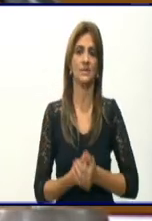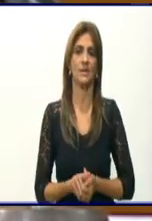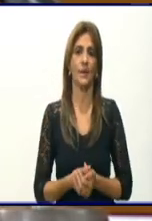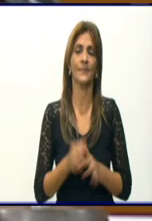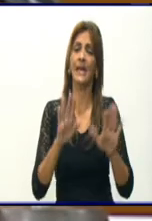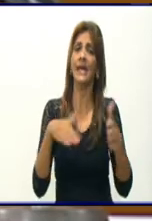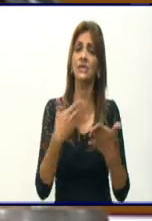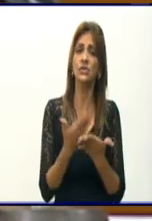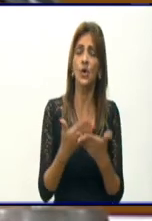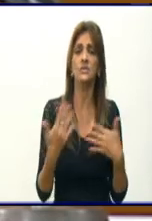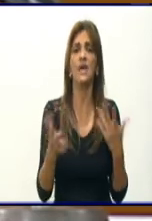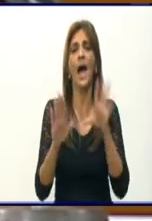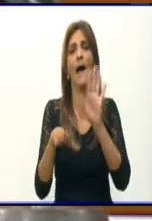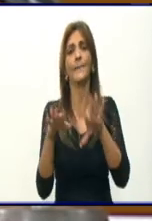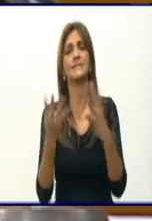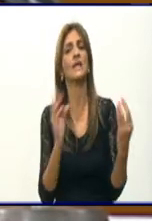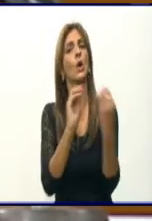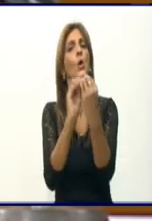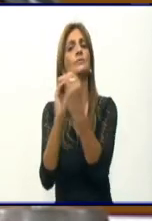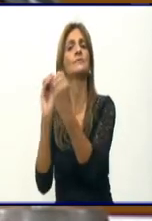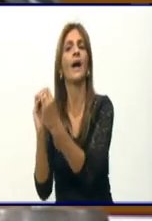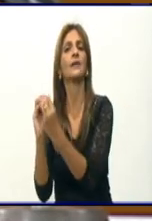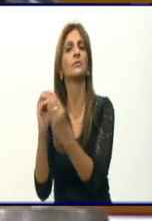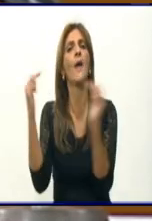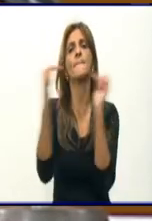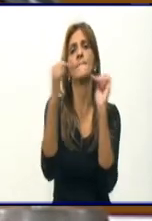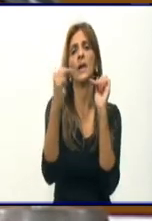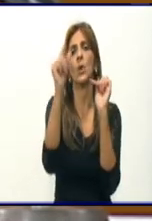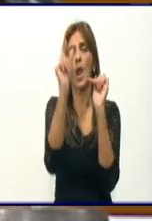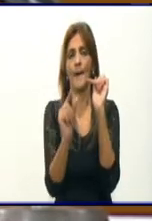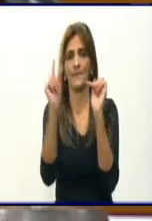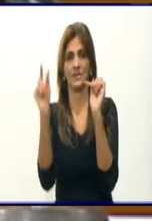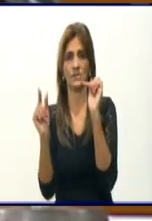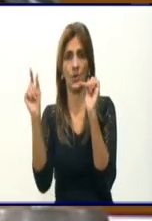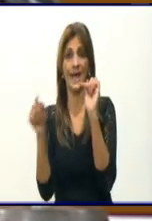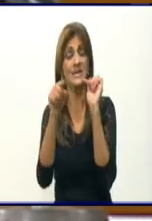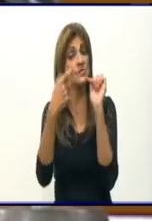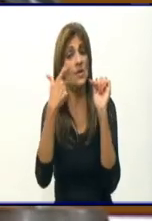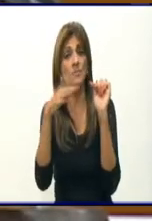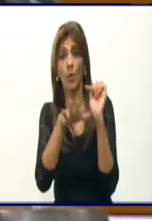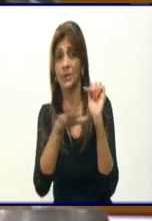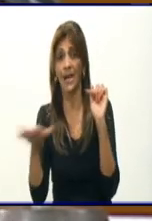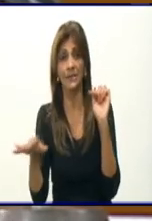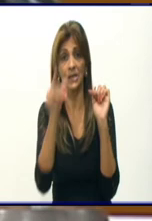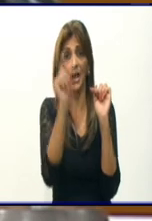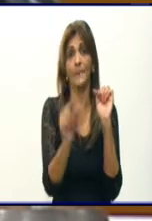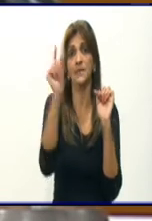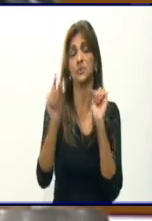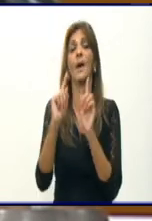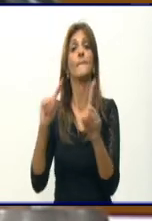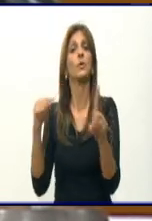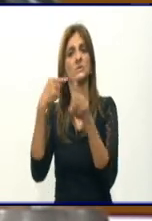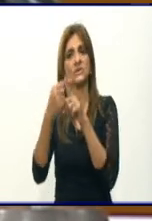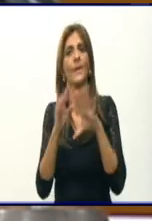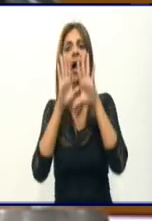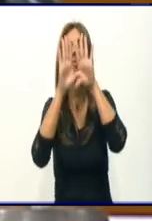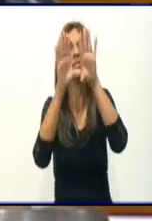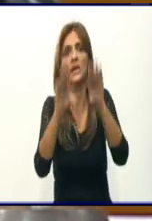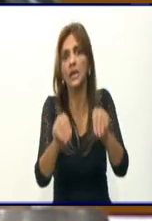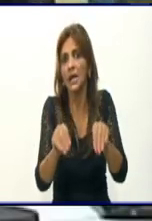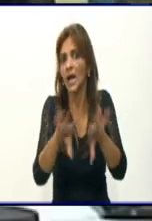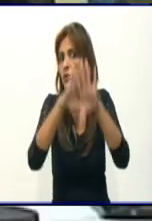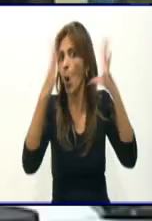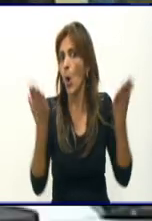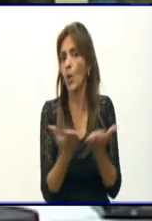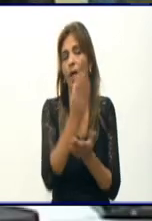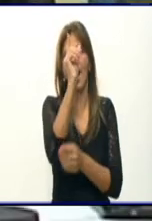disminución de estos contactos. Y esto es clave, la detección de todos los contactos que parte de esa investigación epidemiológica. Muchas veces,